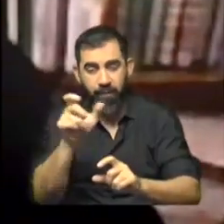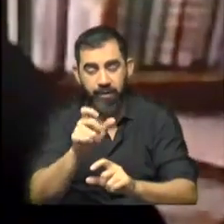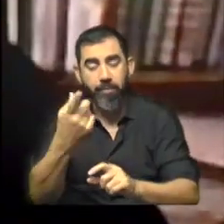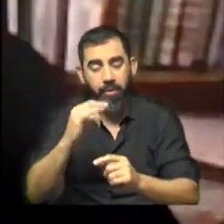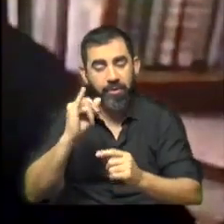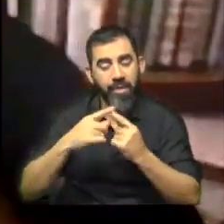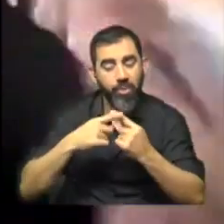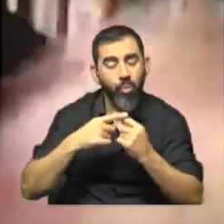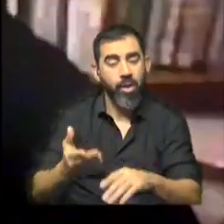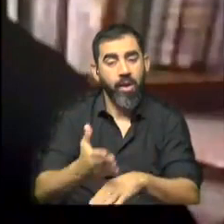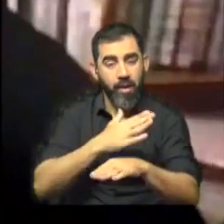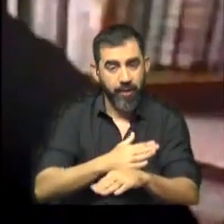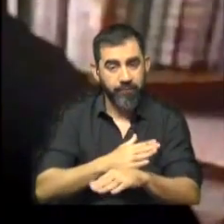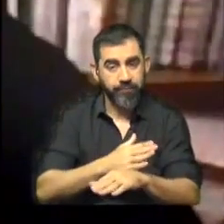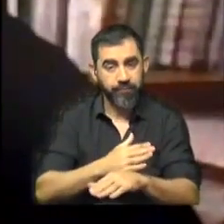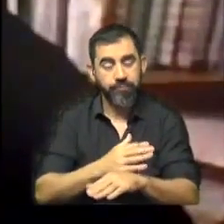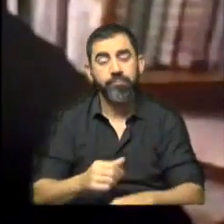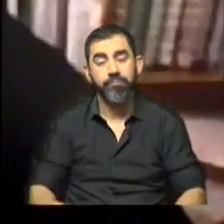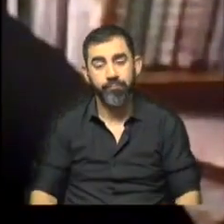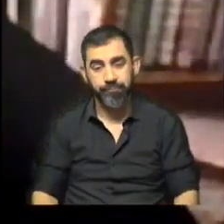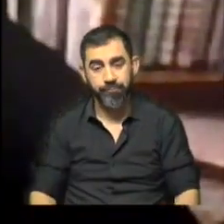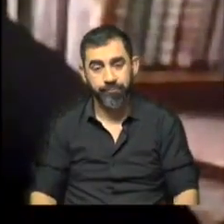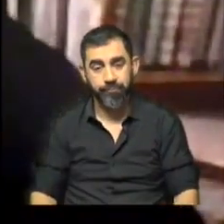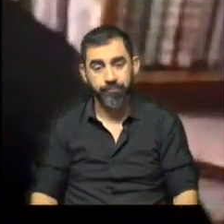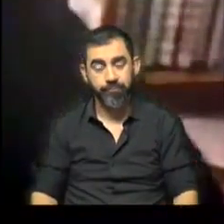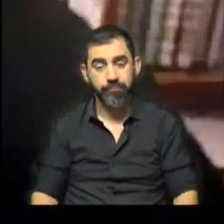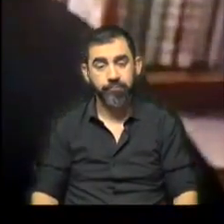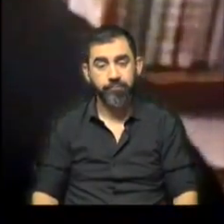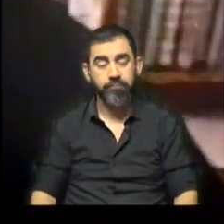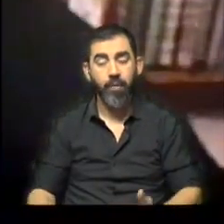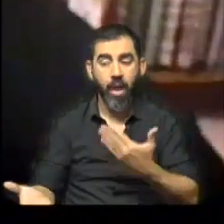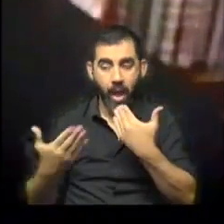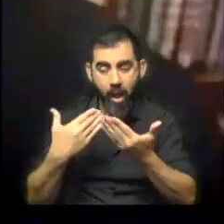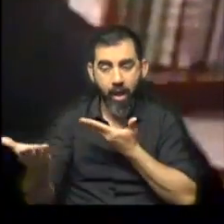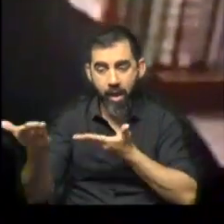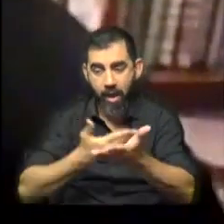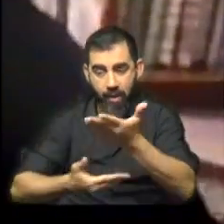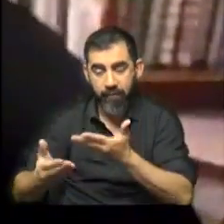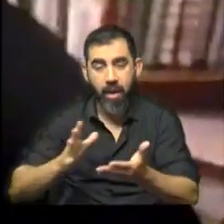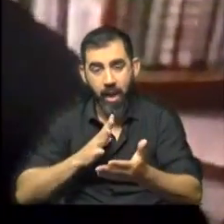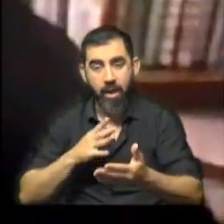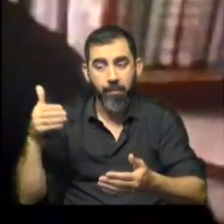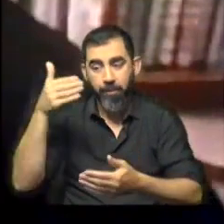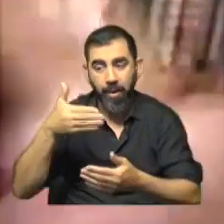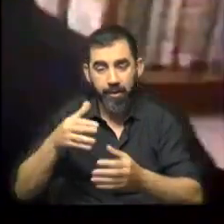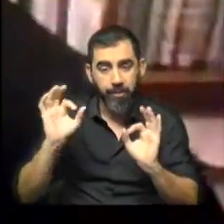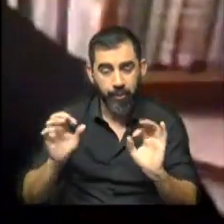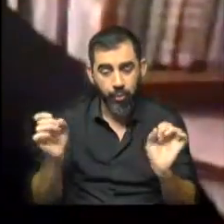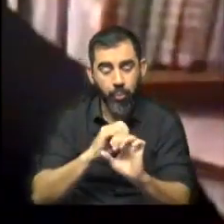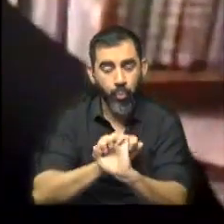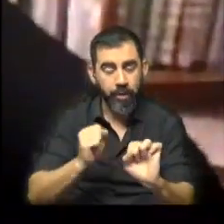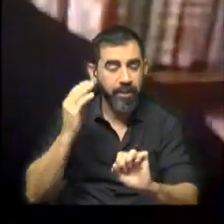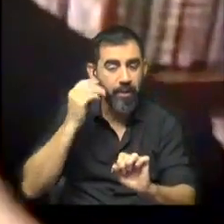discusión previa. Había ido y vuelto a las salas de asignatura, por lo cual podríamos decir que teníamos algo mucho más acabado para poder